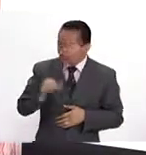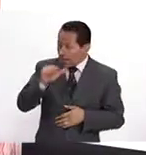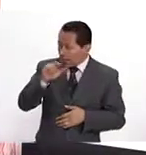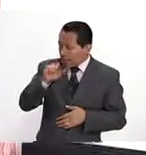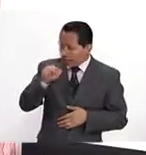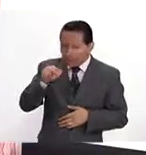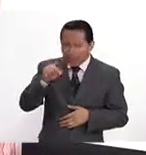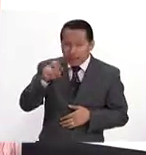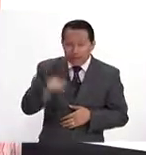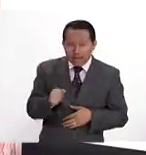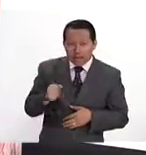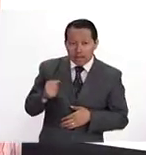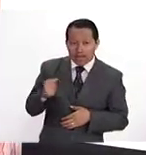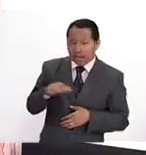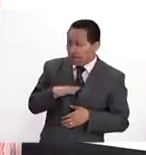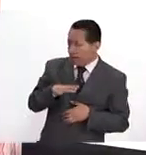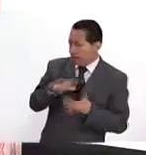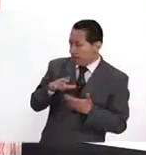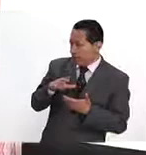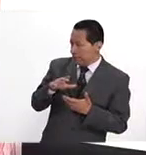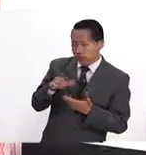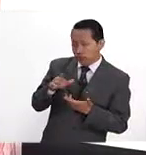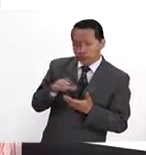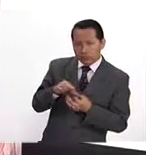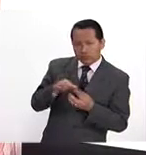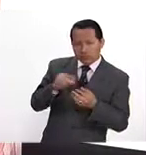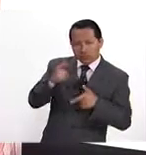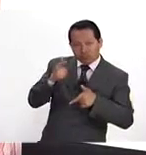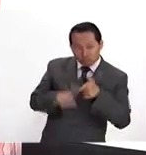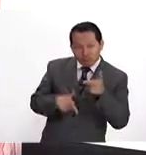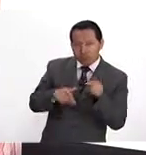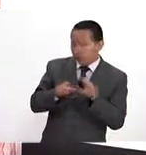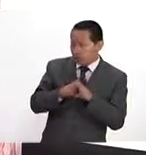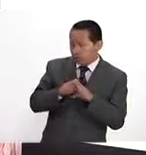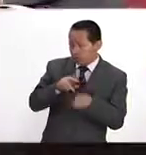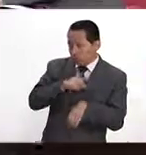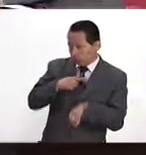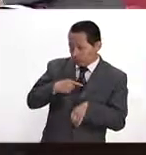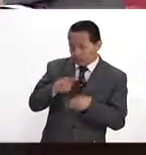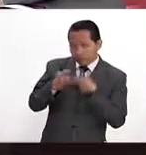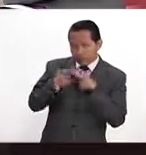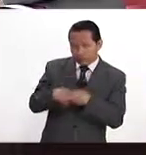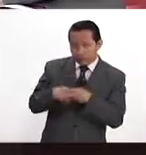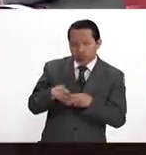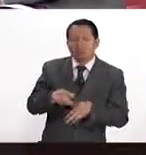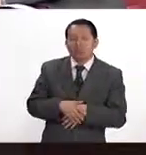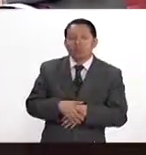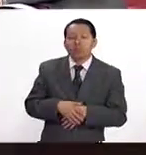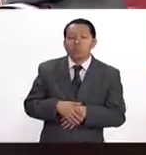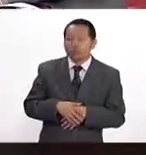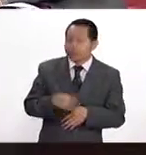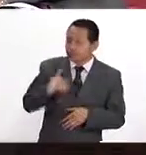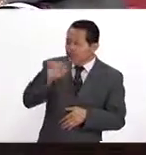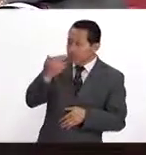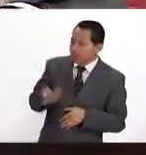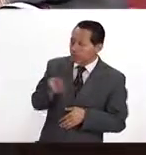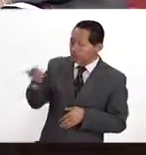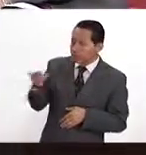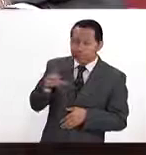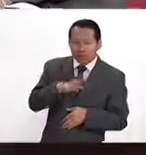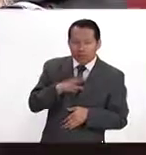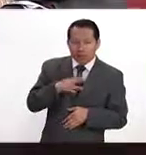hablas de la posibilidad de prevenirlo, es que pues por ahí debemos de empezar. Me gustaría preguntarte, la